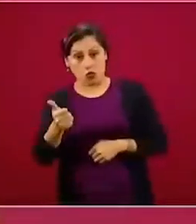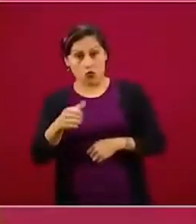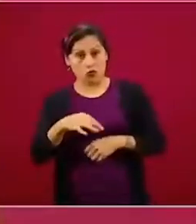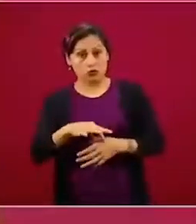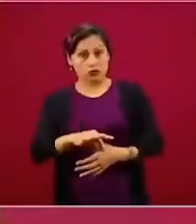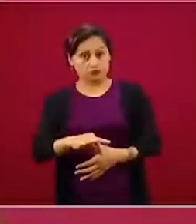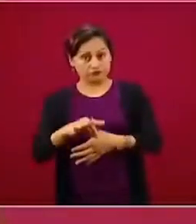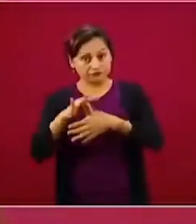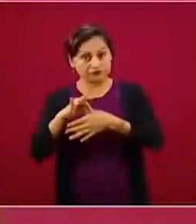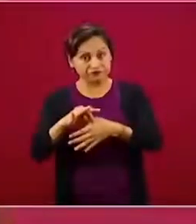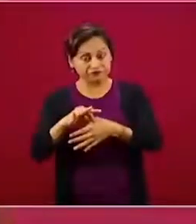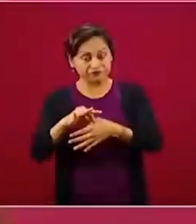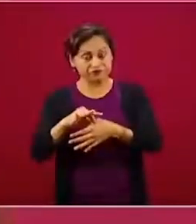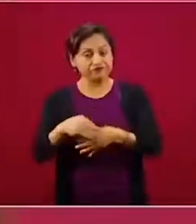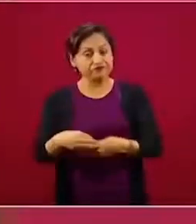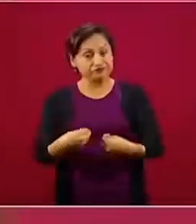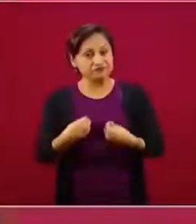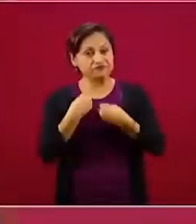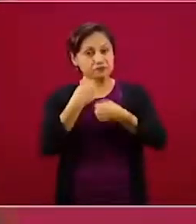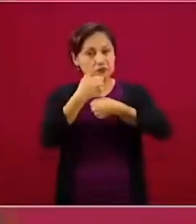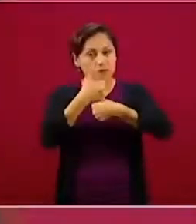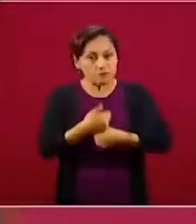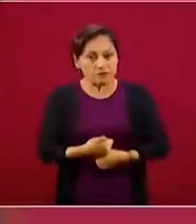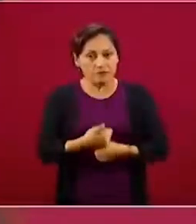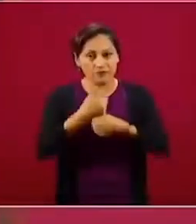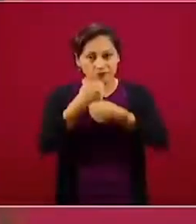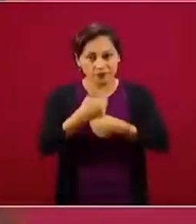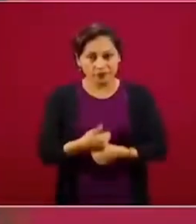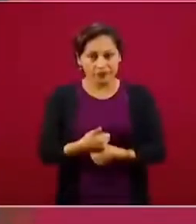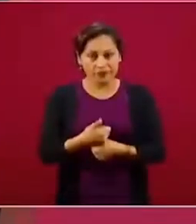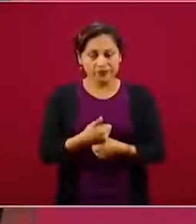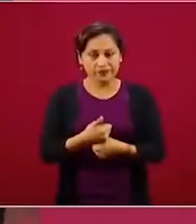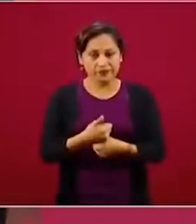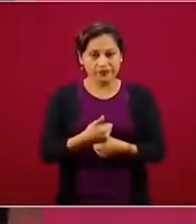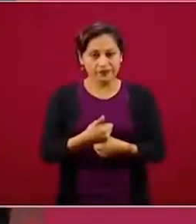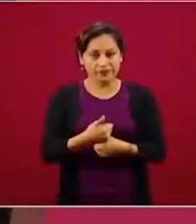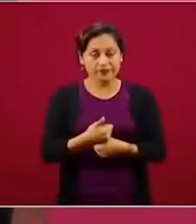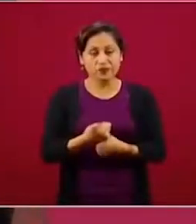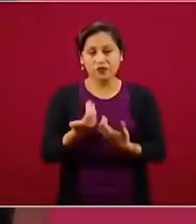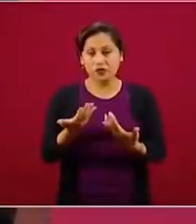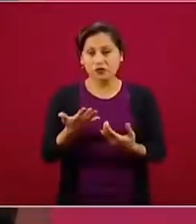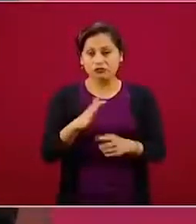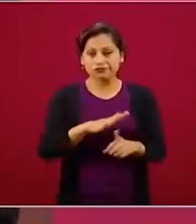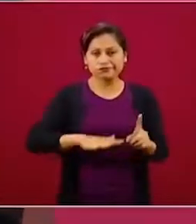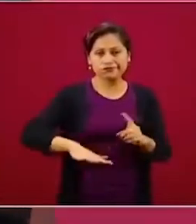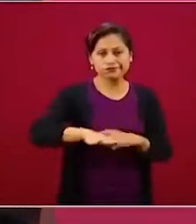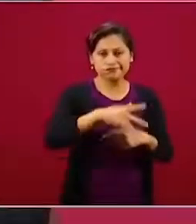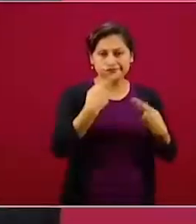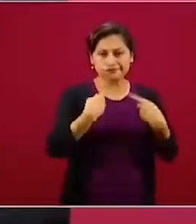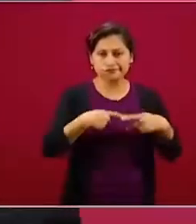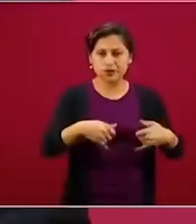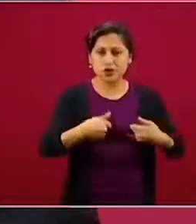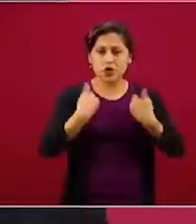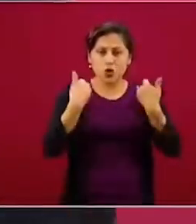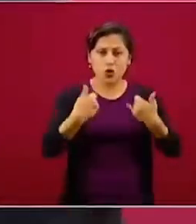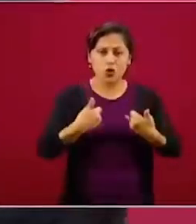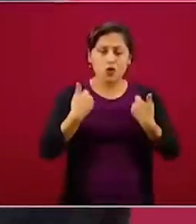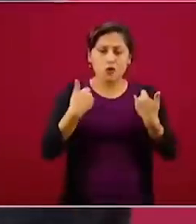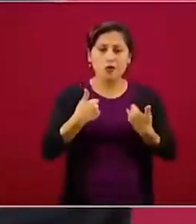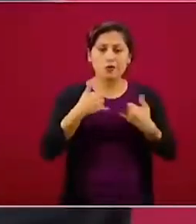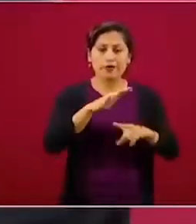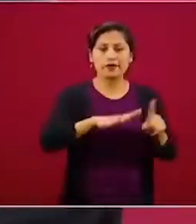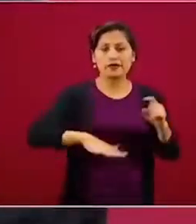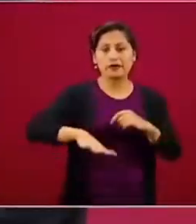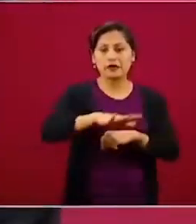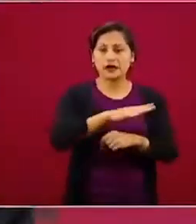sufrimiento de los jóvenes que optan por esa